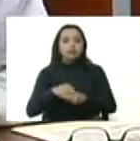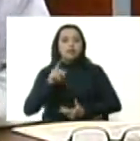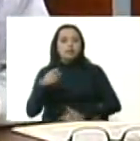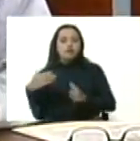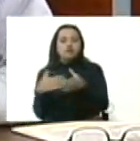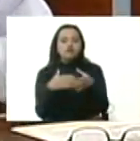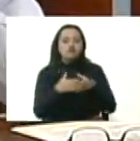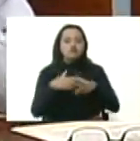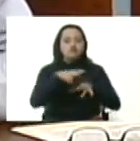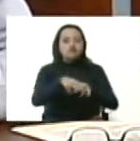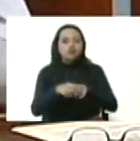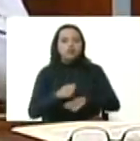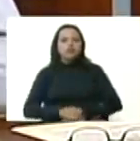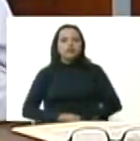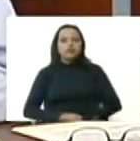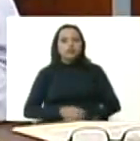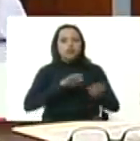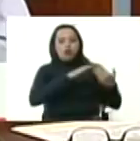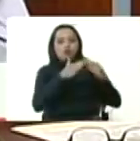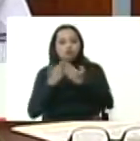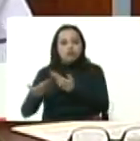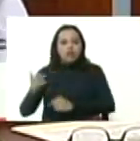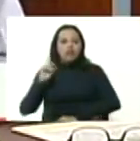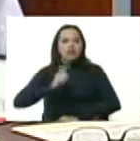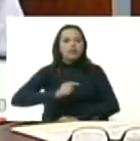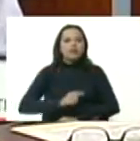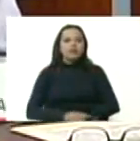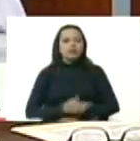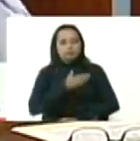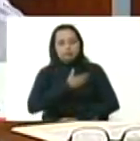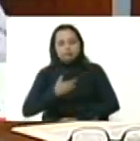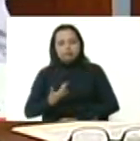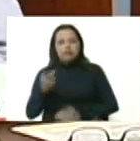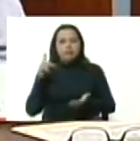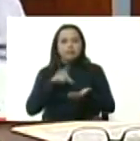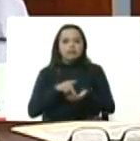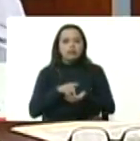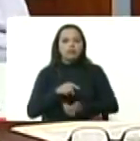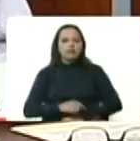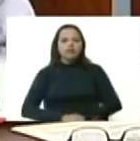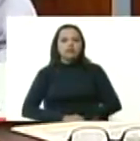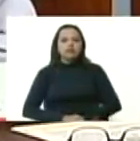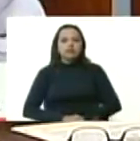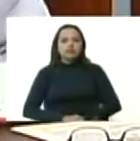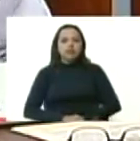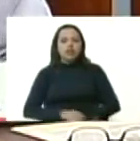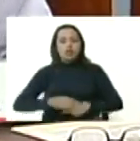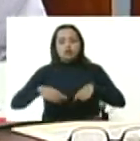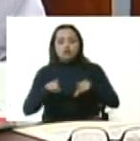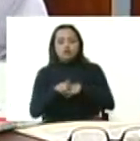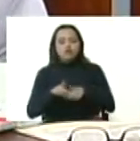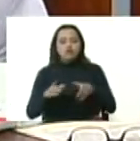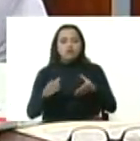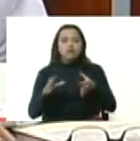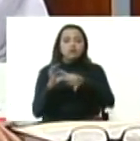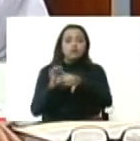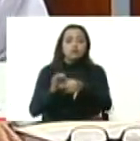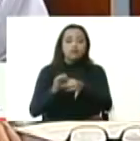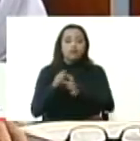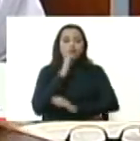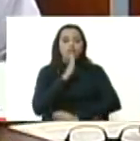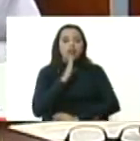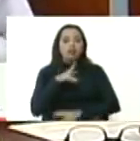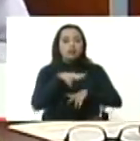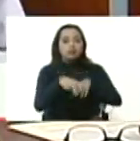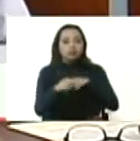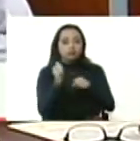organizaciones de campesinos de comuneras comuneras que así lo deseen de participar como socios de nuestro banco agrícola puedan